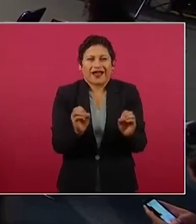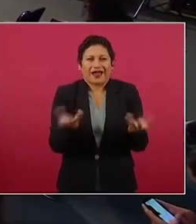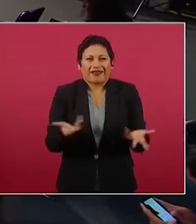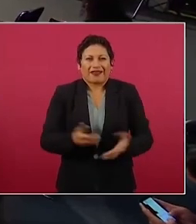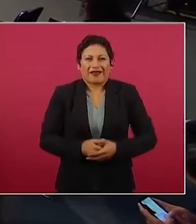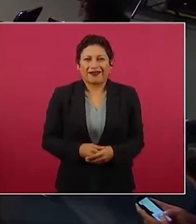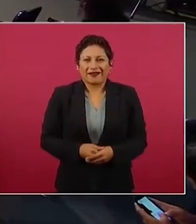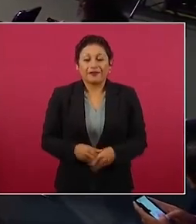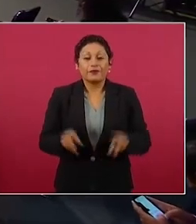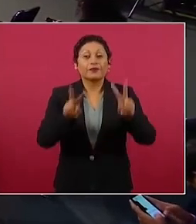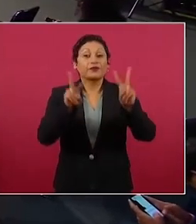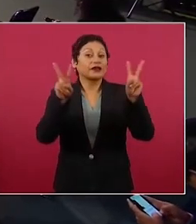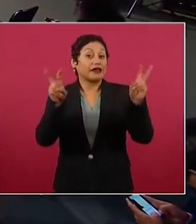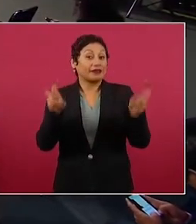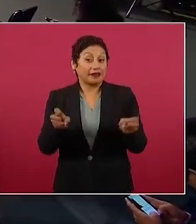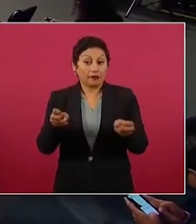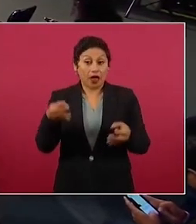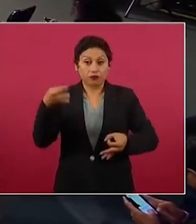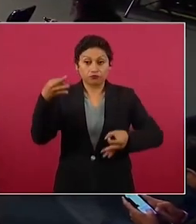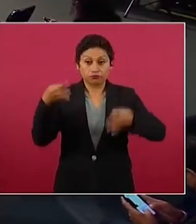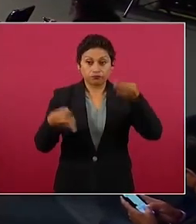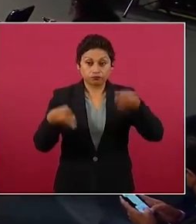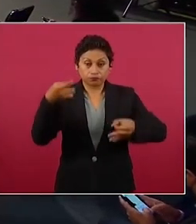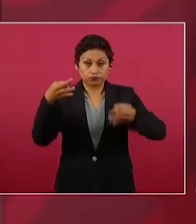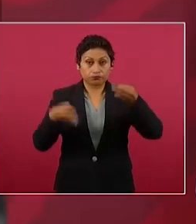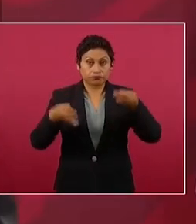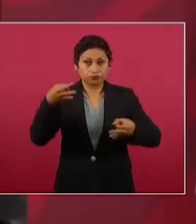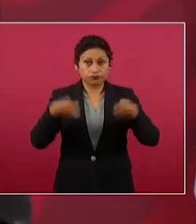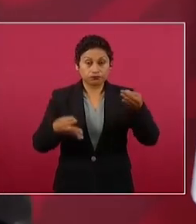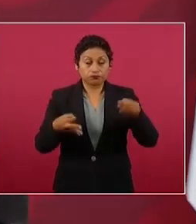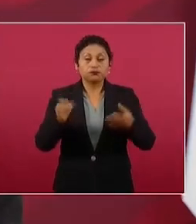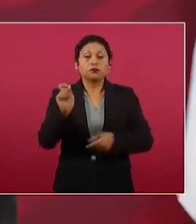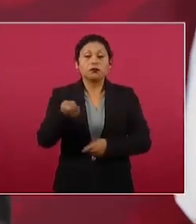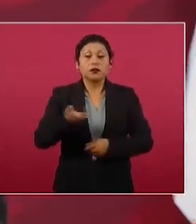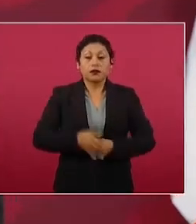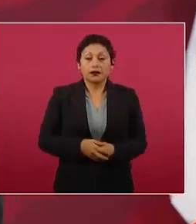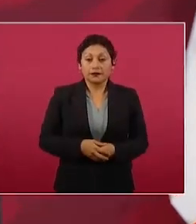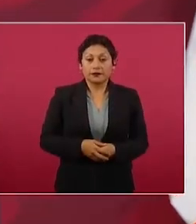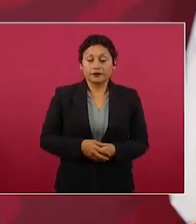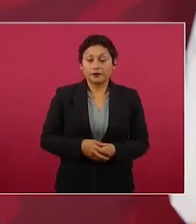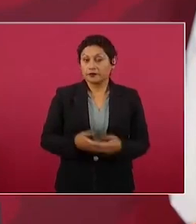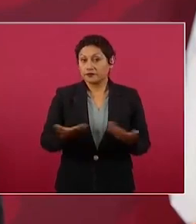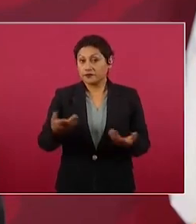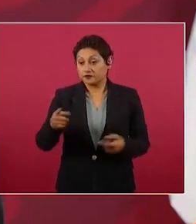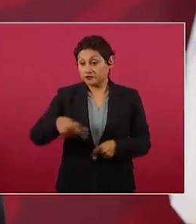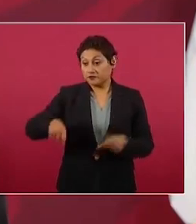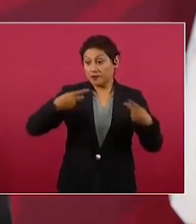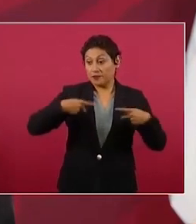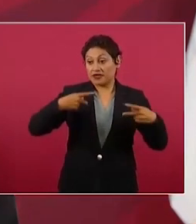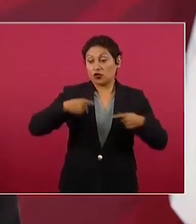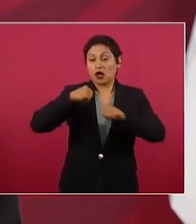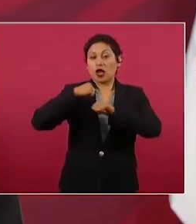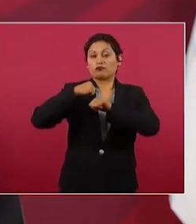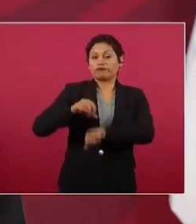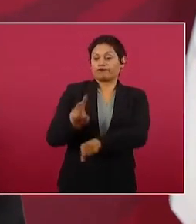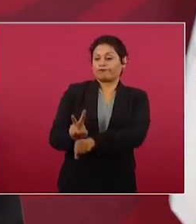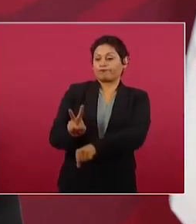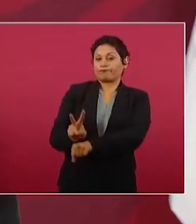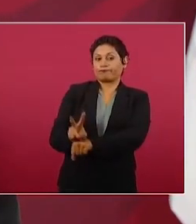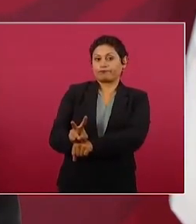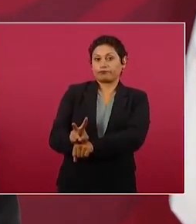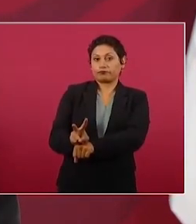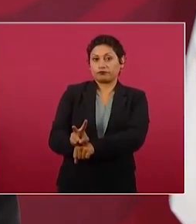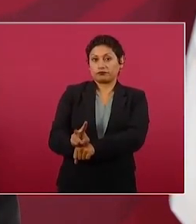los ven las autoridades competentes no es un asunto mío